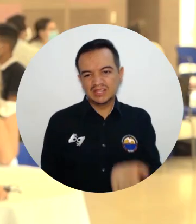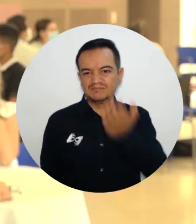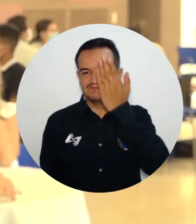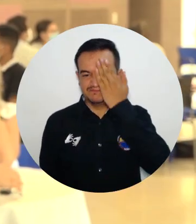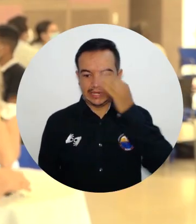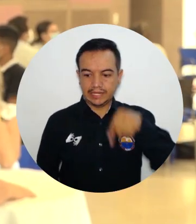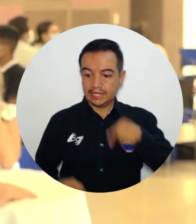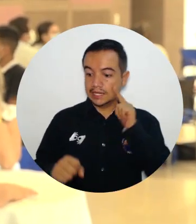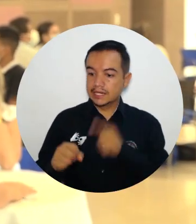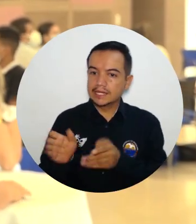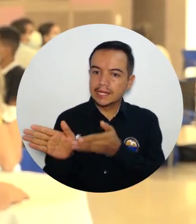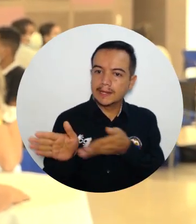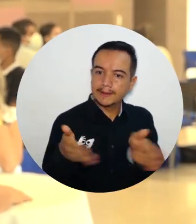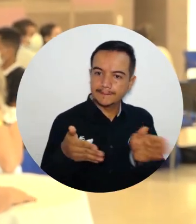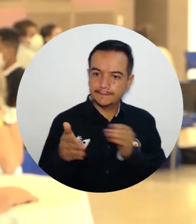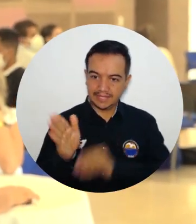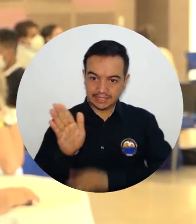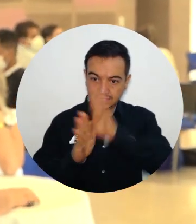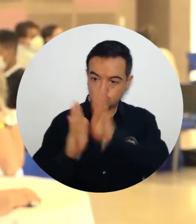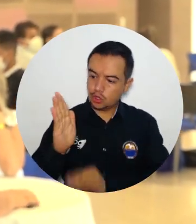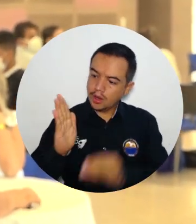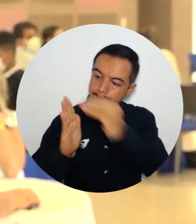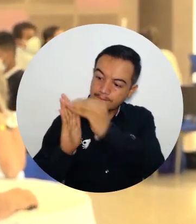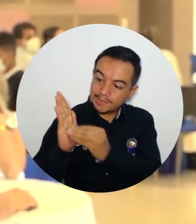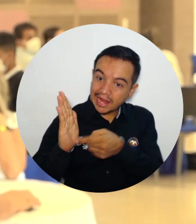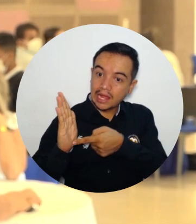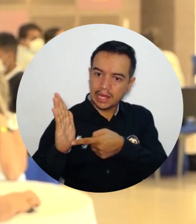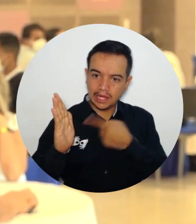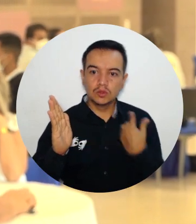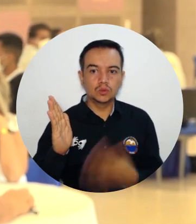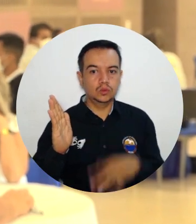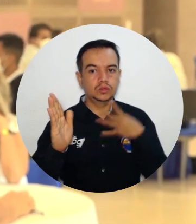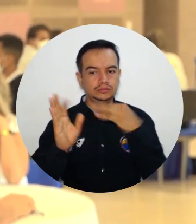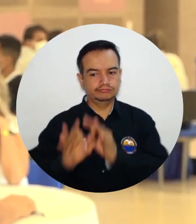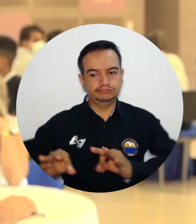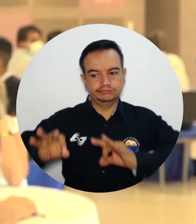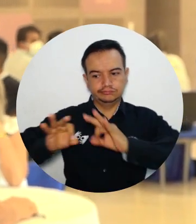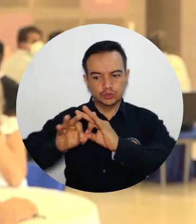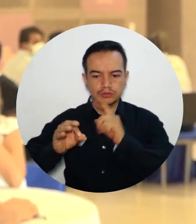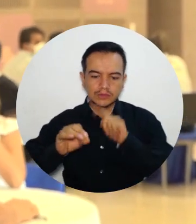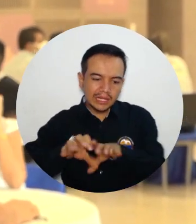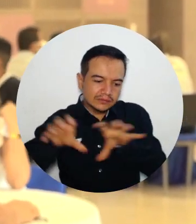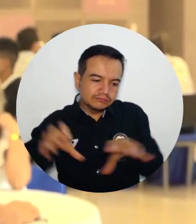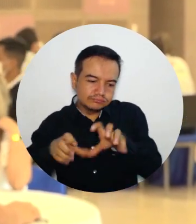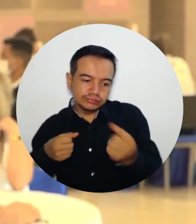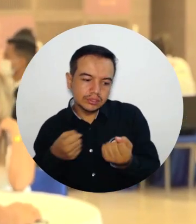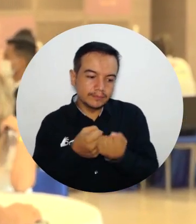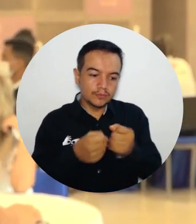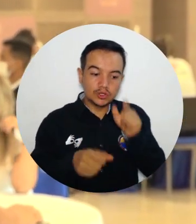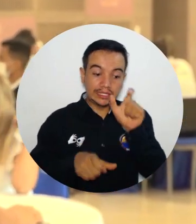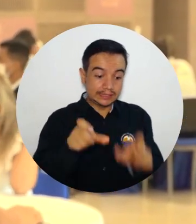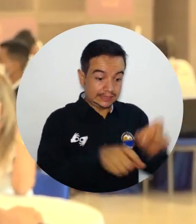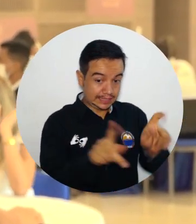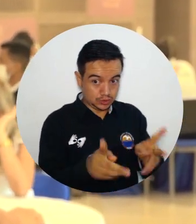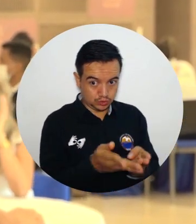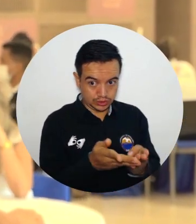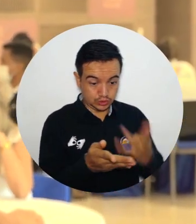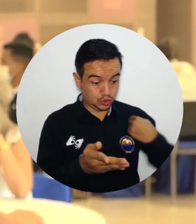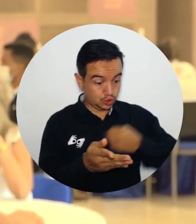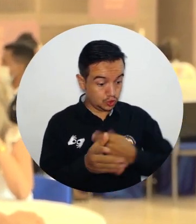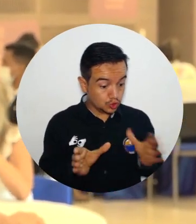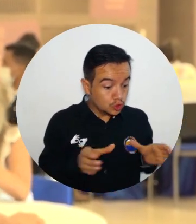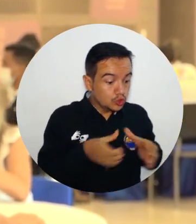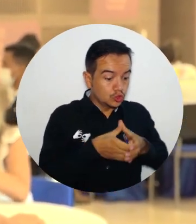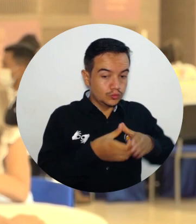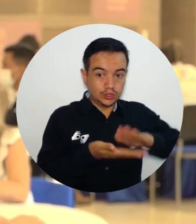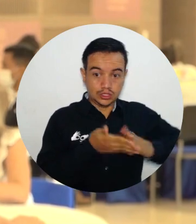conocemos que desde el Plan de Desarrollo se establecen bastantes acciones pertinentes para el estudiantado. Entonces, desde la Asociación Estudiantil de